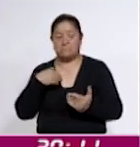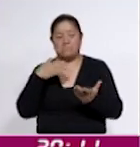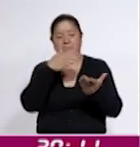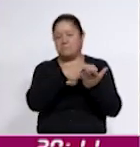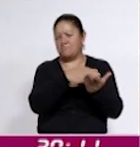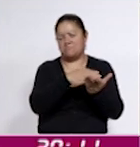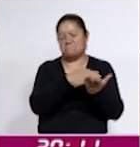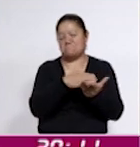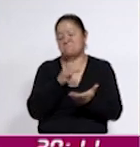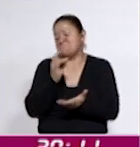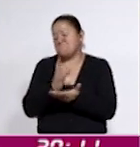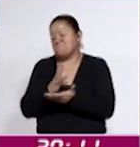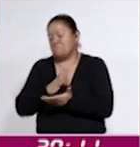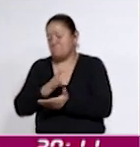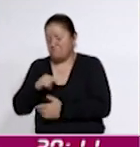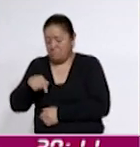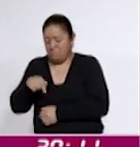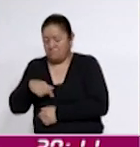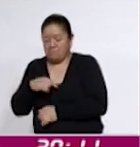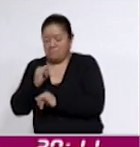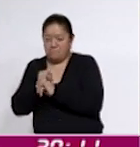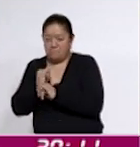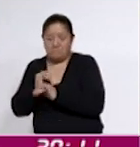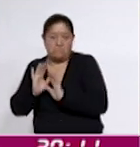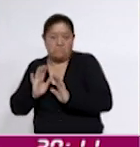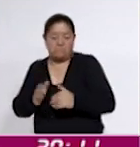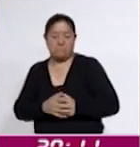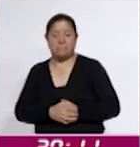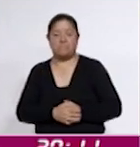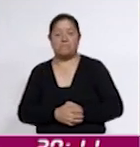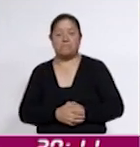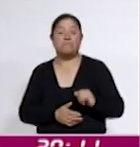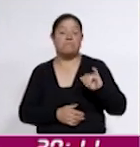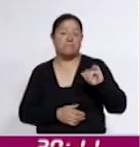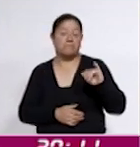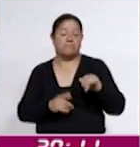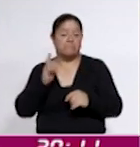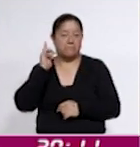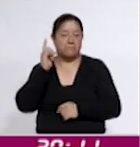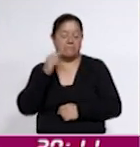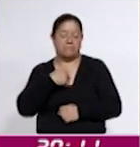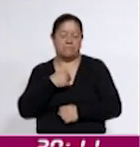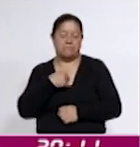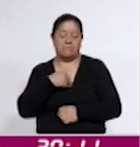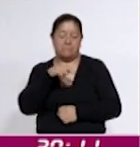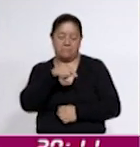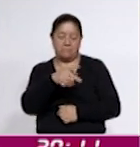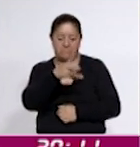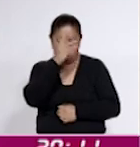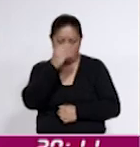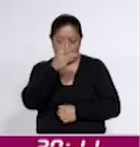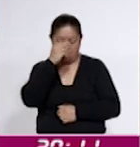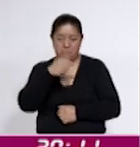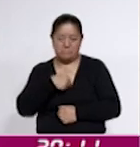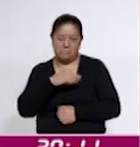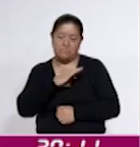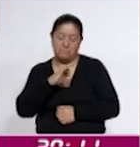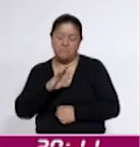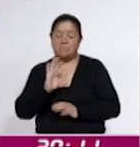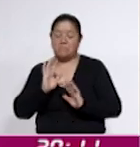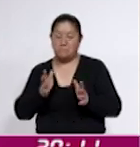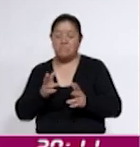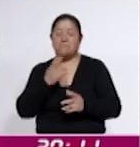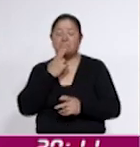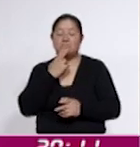Yo espero que sí, es una de las expectativas que espero cumplir hoy, que con esto ya me sea más fácil todo el manejo de la información,